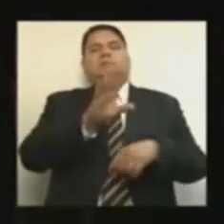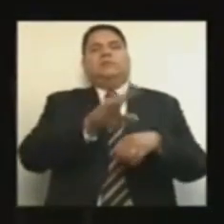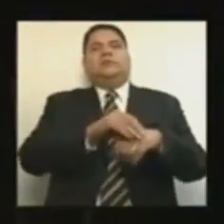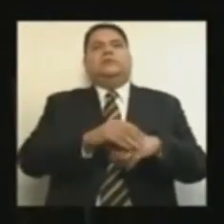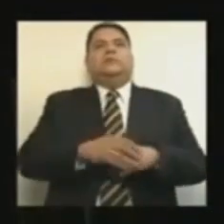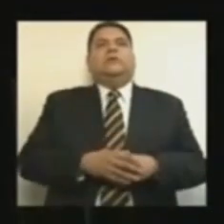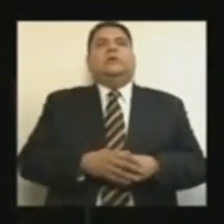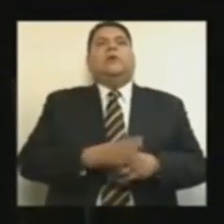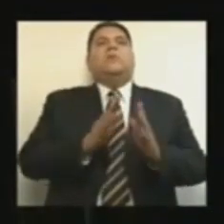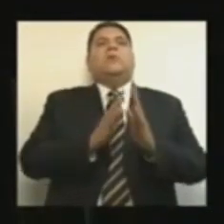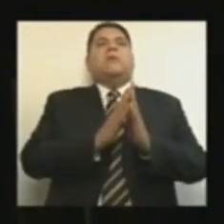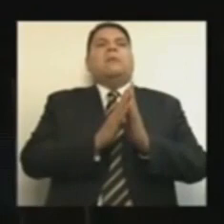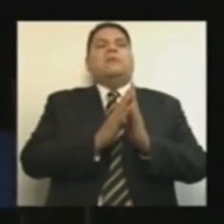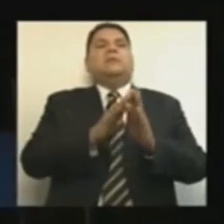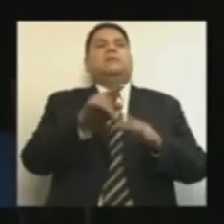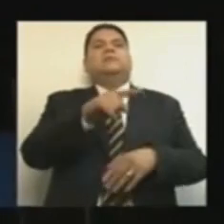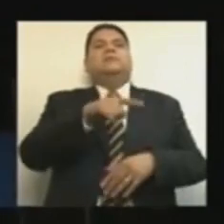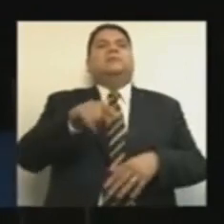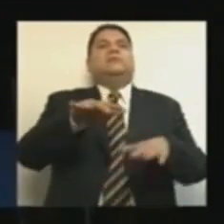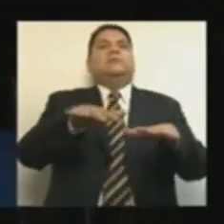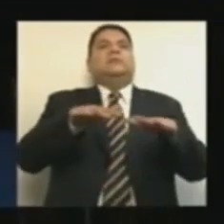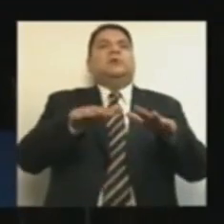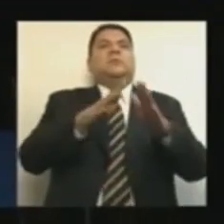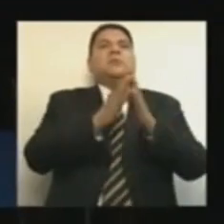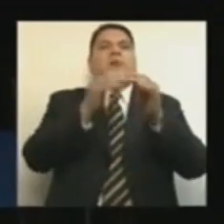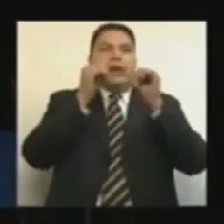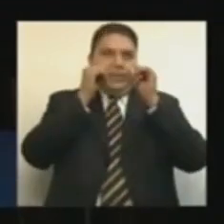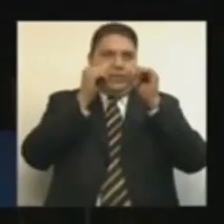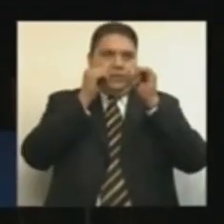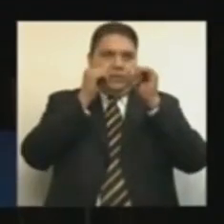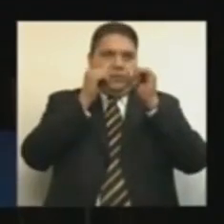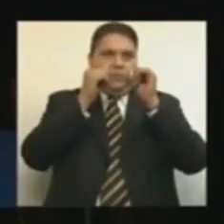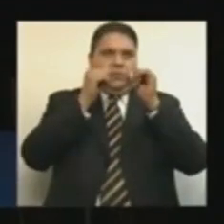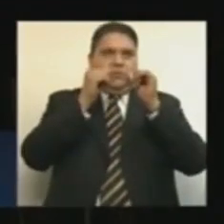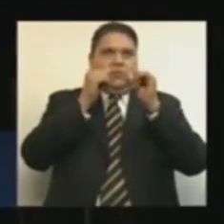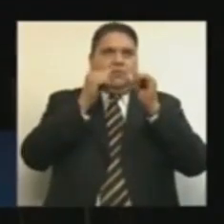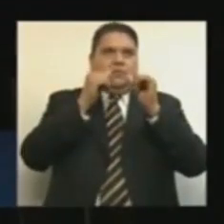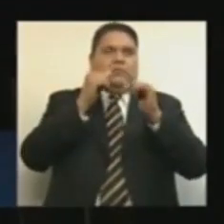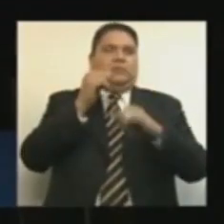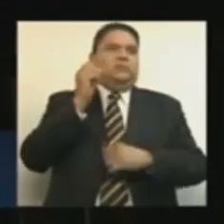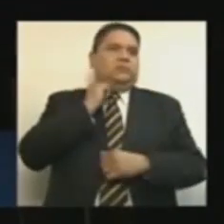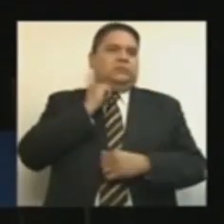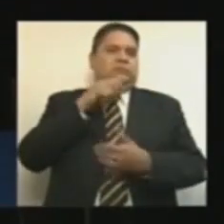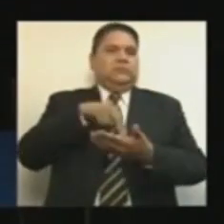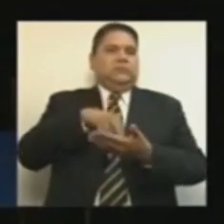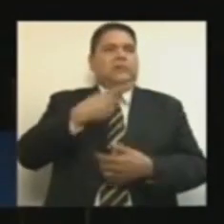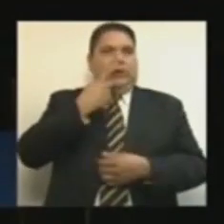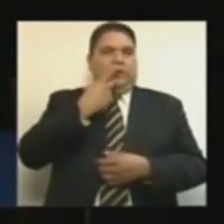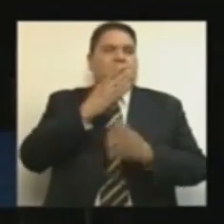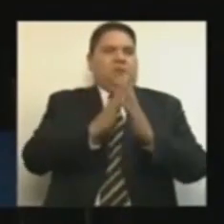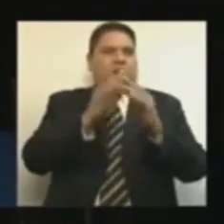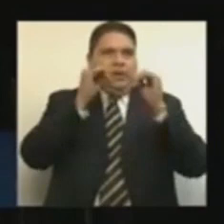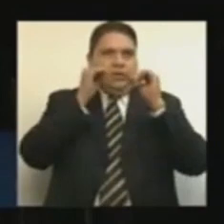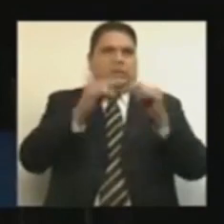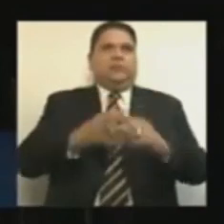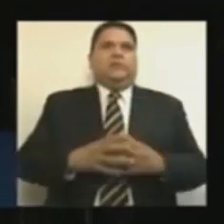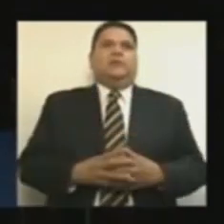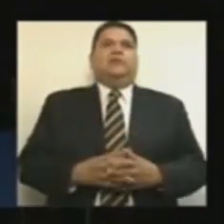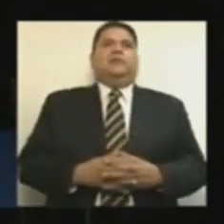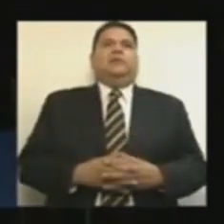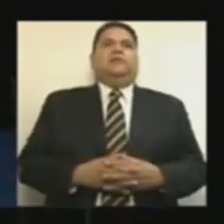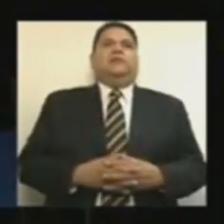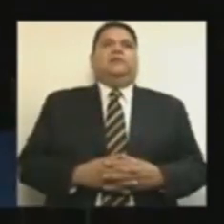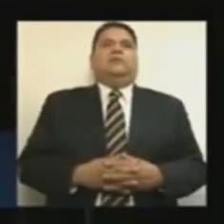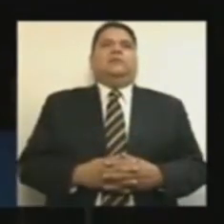Asamblea, por favor, poner atención a la oradora. Continúe, senadora. Quien, a propósito, no quieren